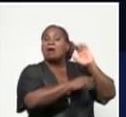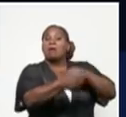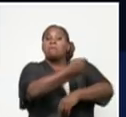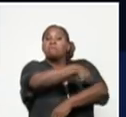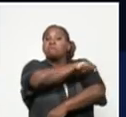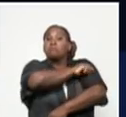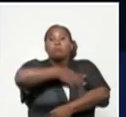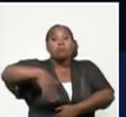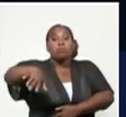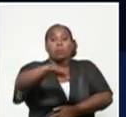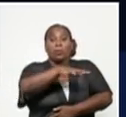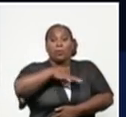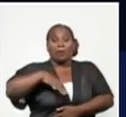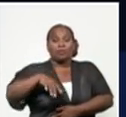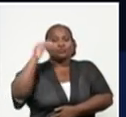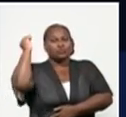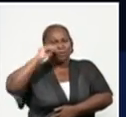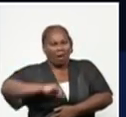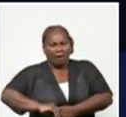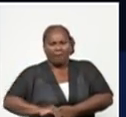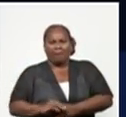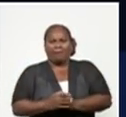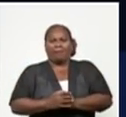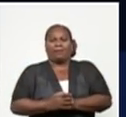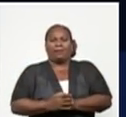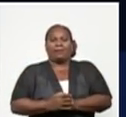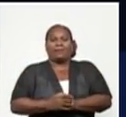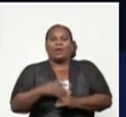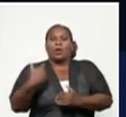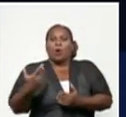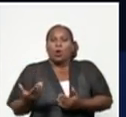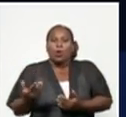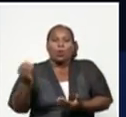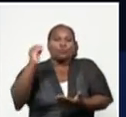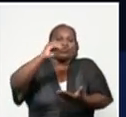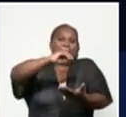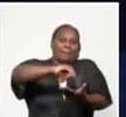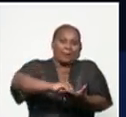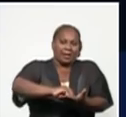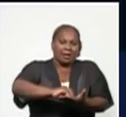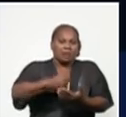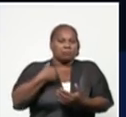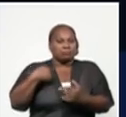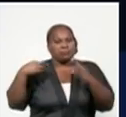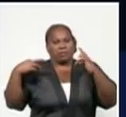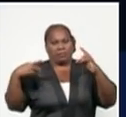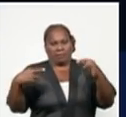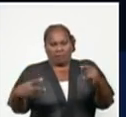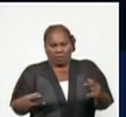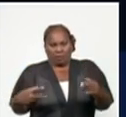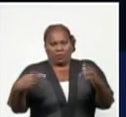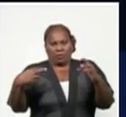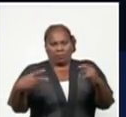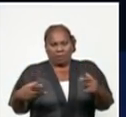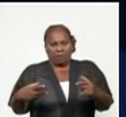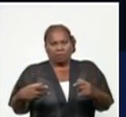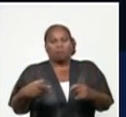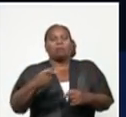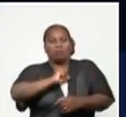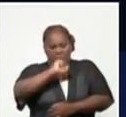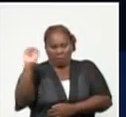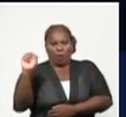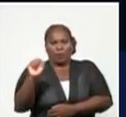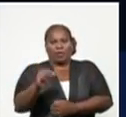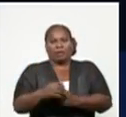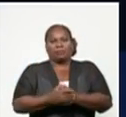conoce las que se están aplicando y que reitero, vamos a lograrlo, pero